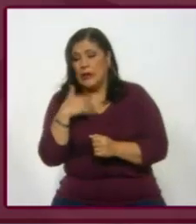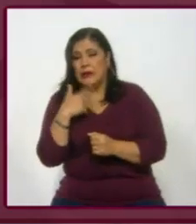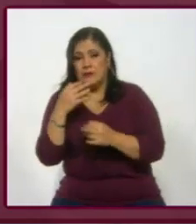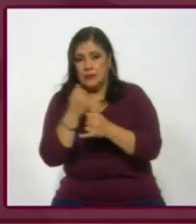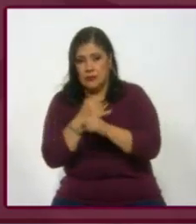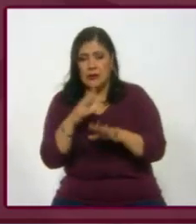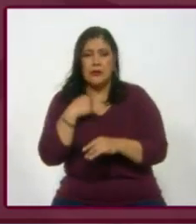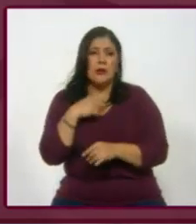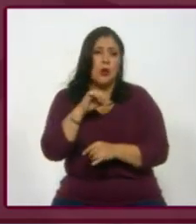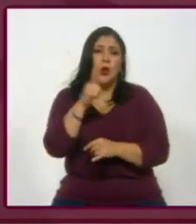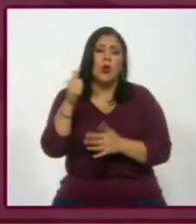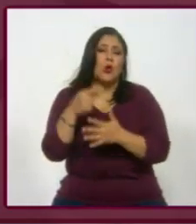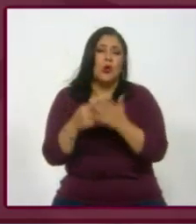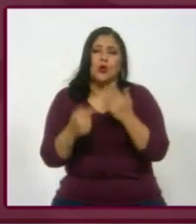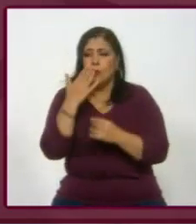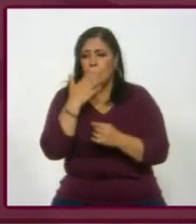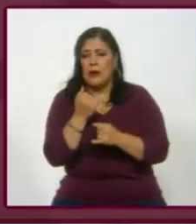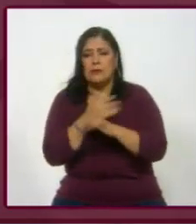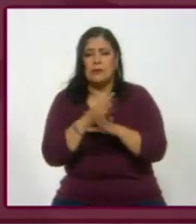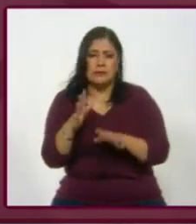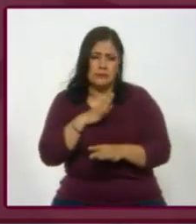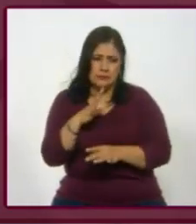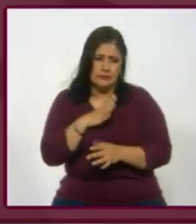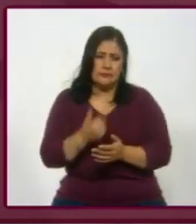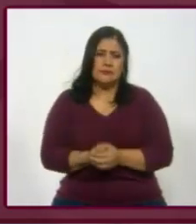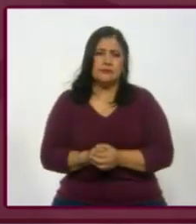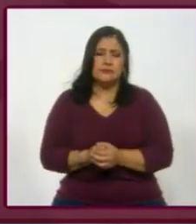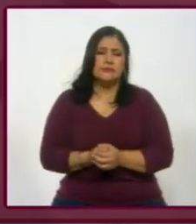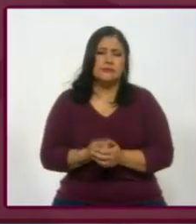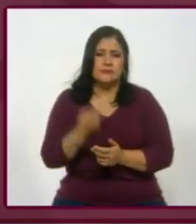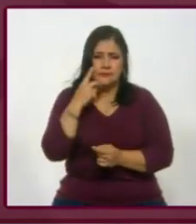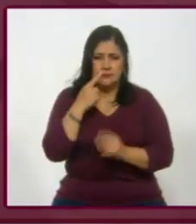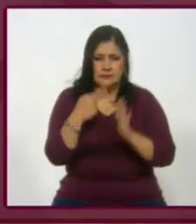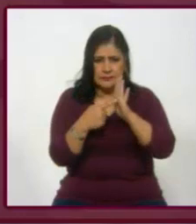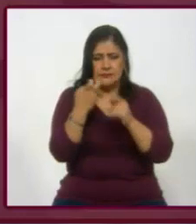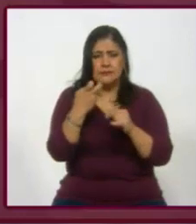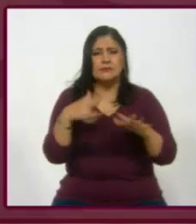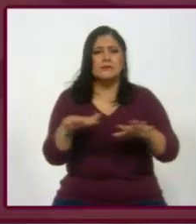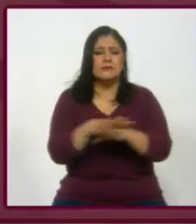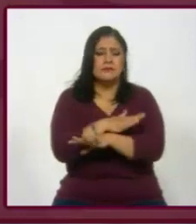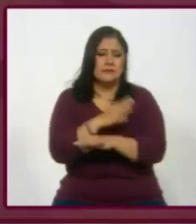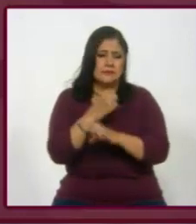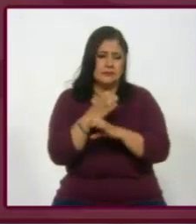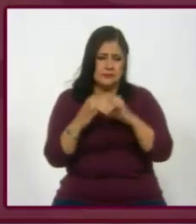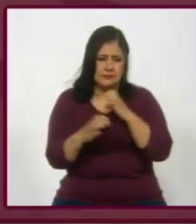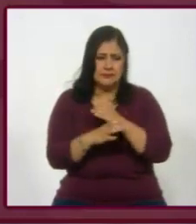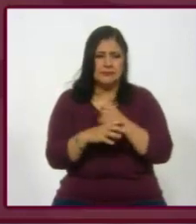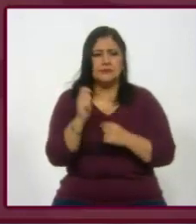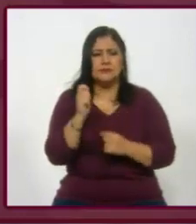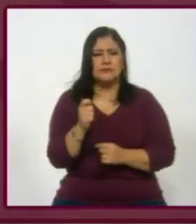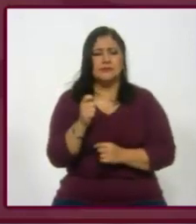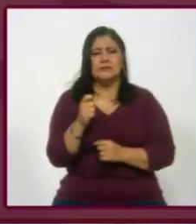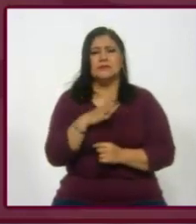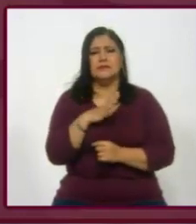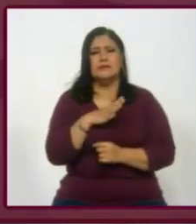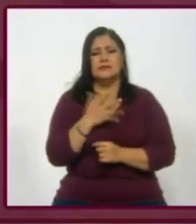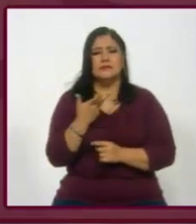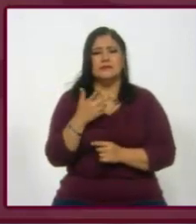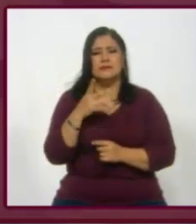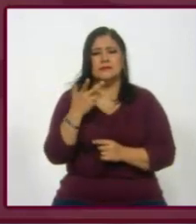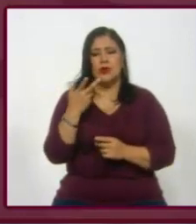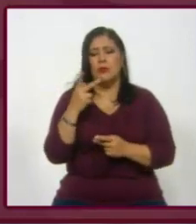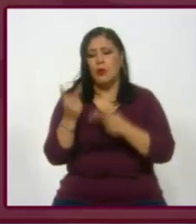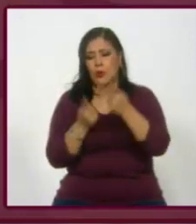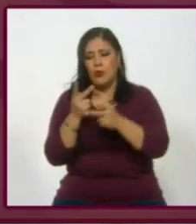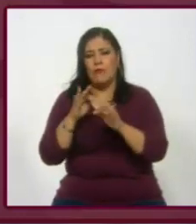no te doy nada de información. Esto es lo que hace que cambie un poco lo que llamamos el framing o el encuadre de la